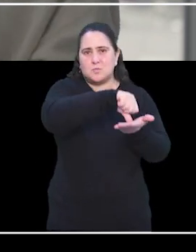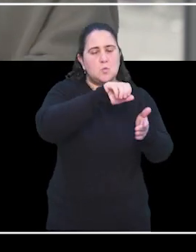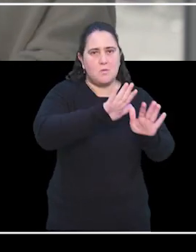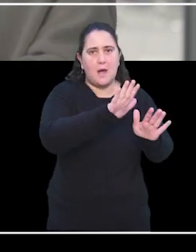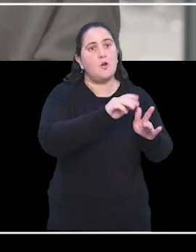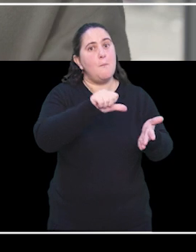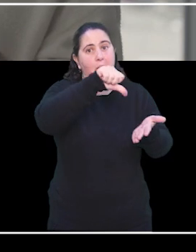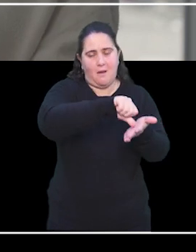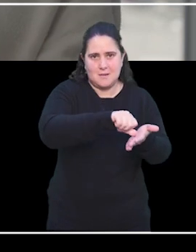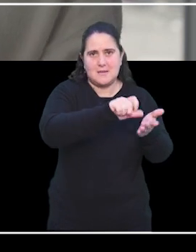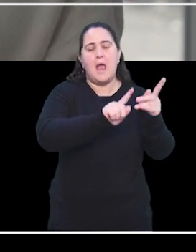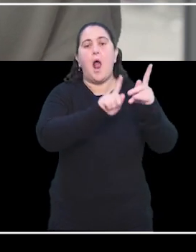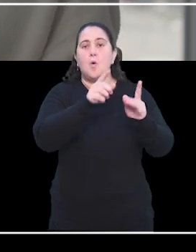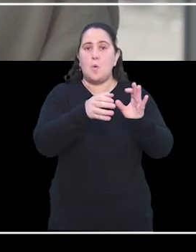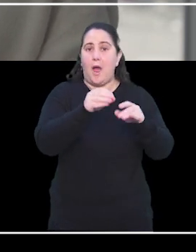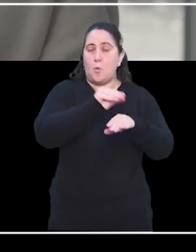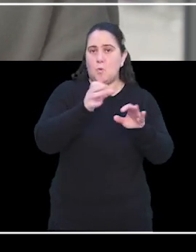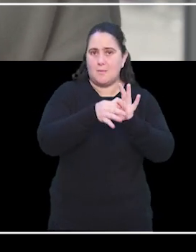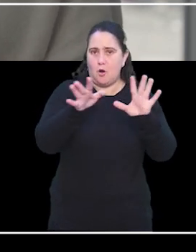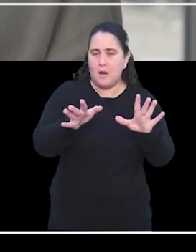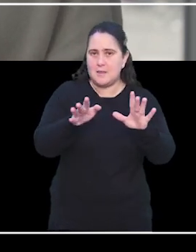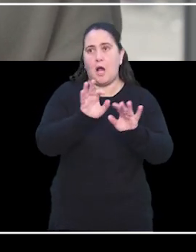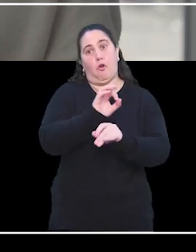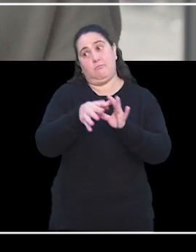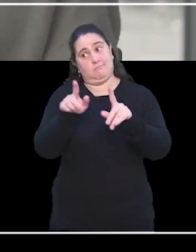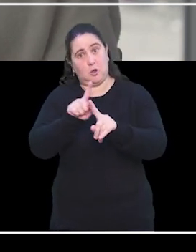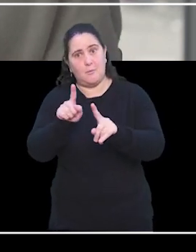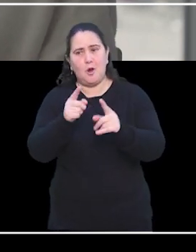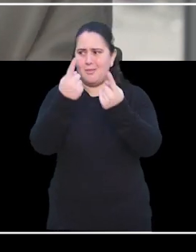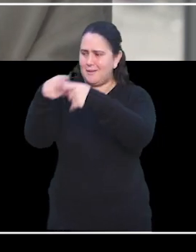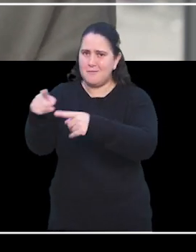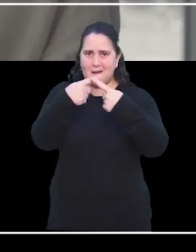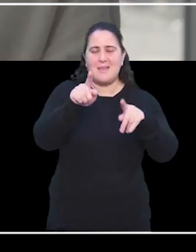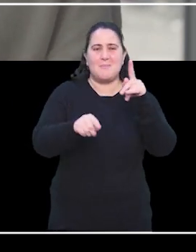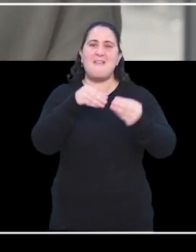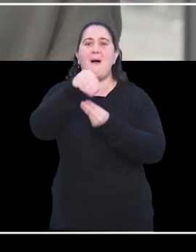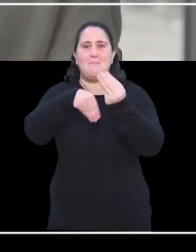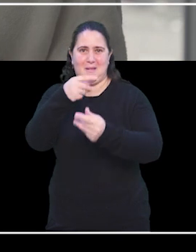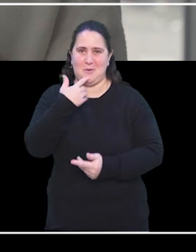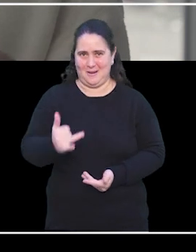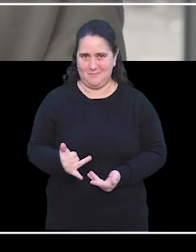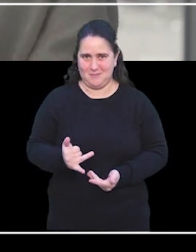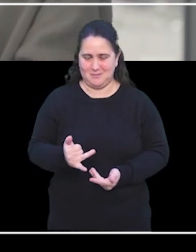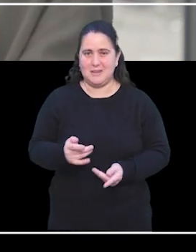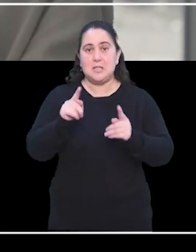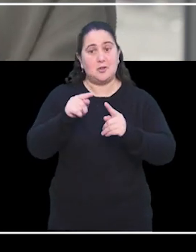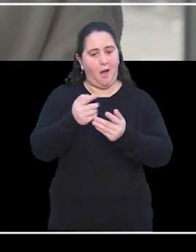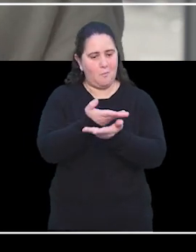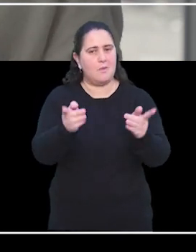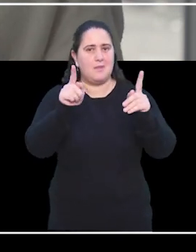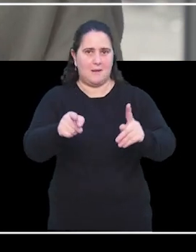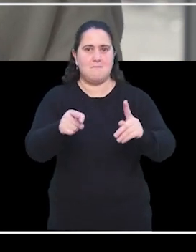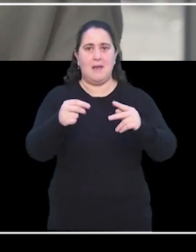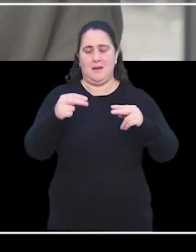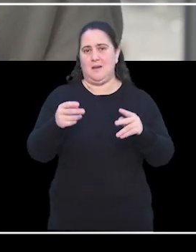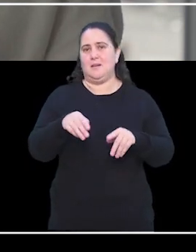democráticas o no democráticas que defienden mucho de un barrio a otro, de una familia a otro. Entonces eso también se refleja en